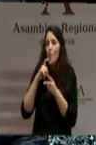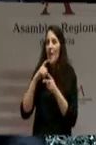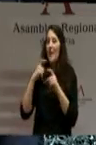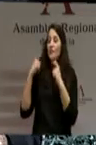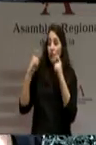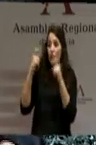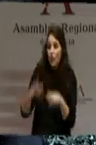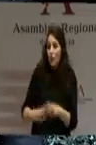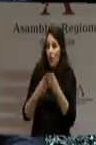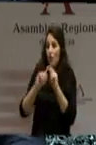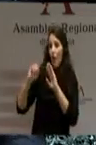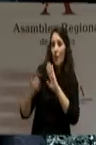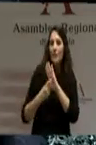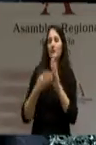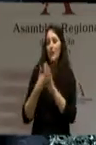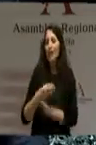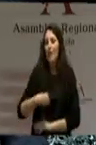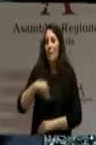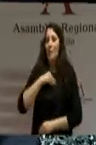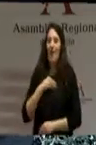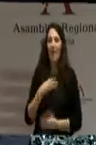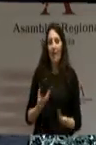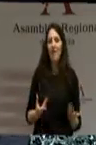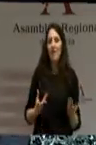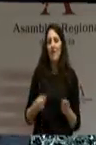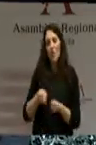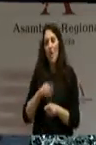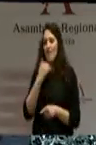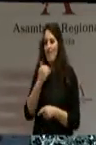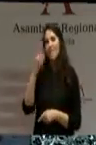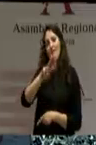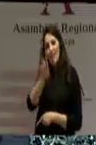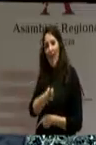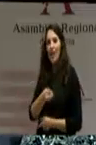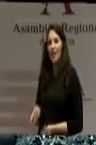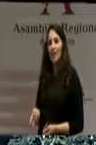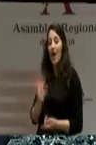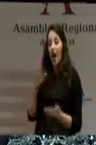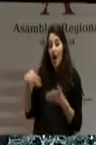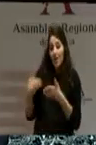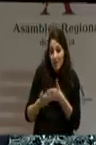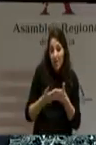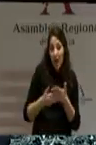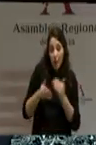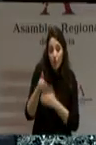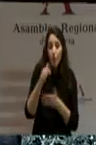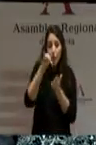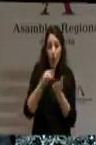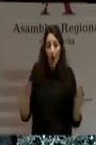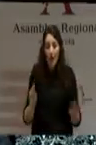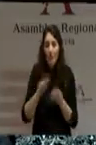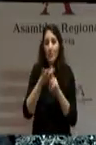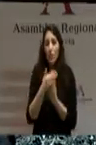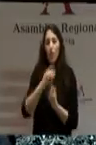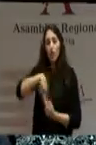han merecido la pena. Hasta que eso ocurra, seguiremos poniendo toda nuestra experiencia y